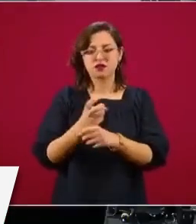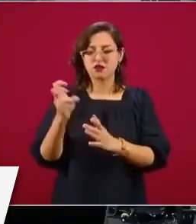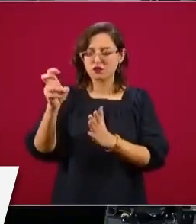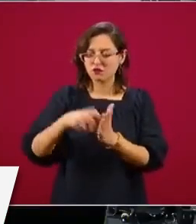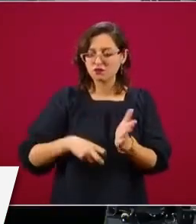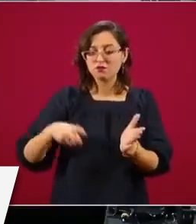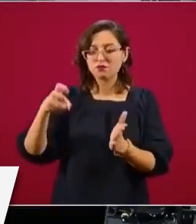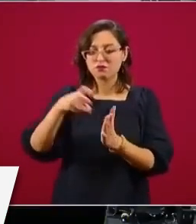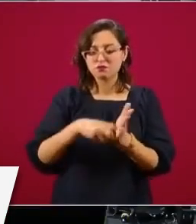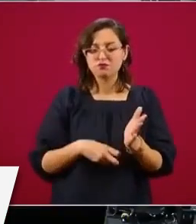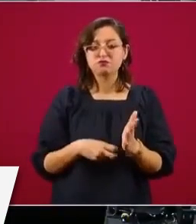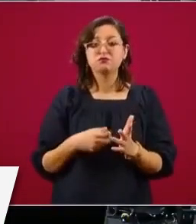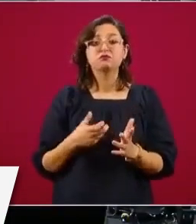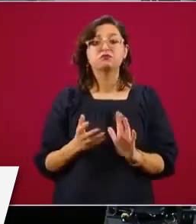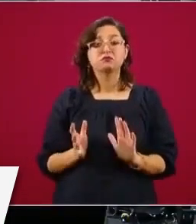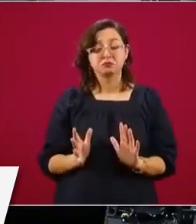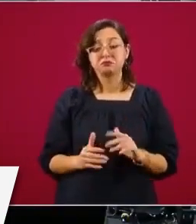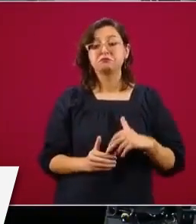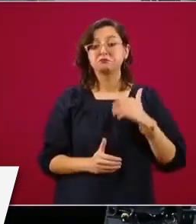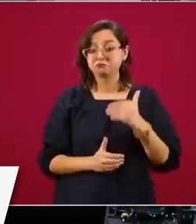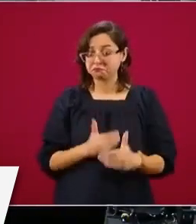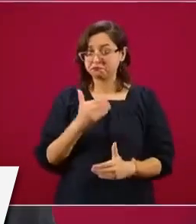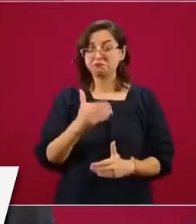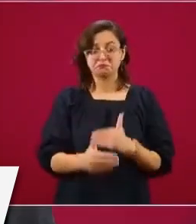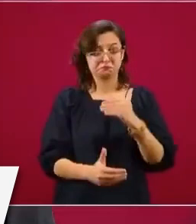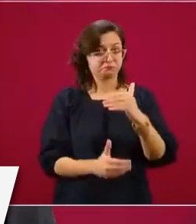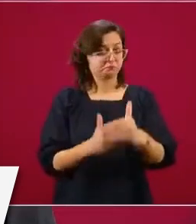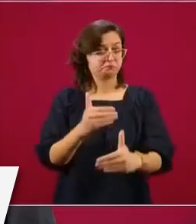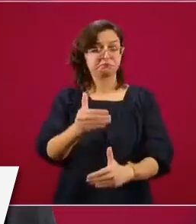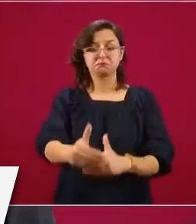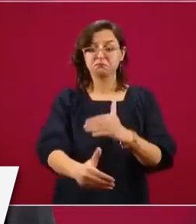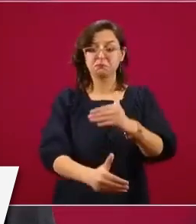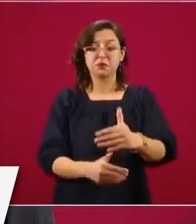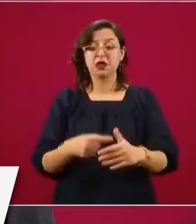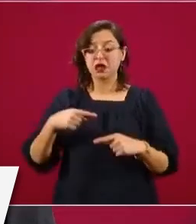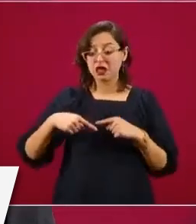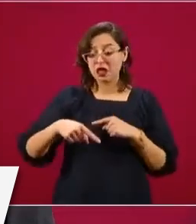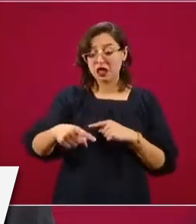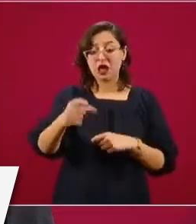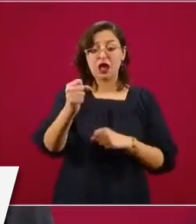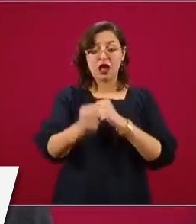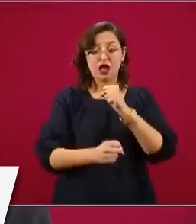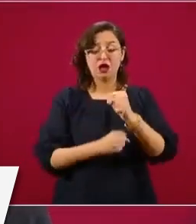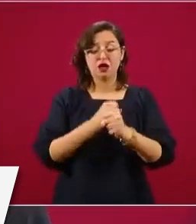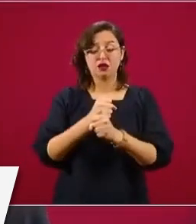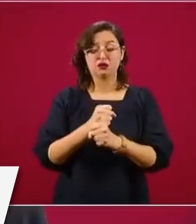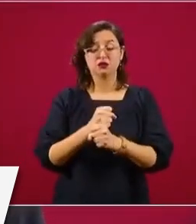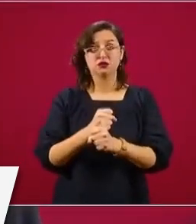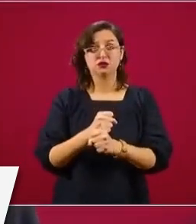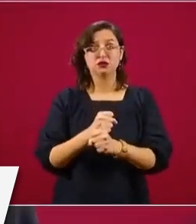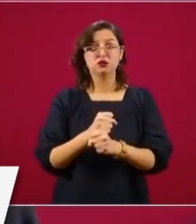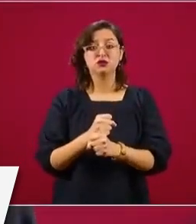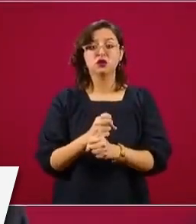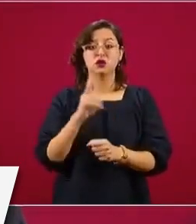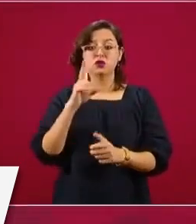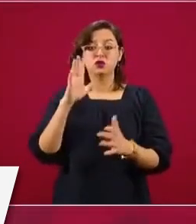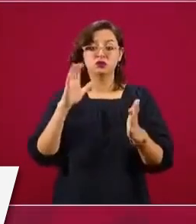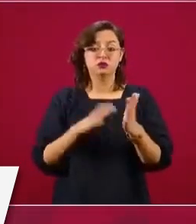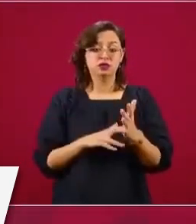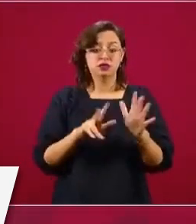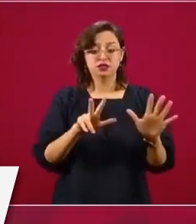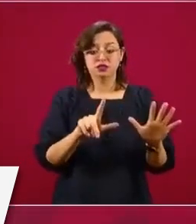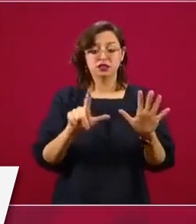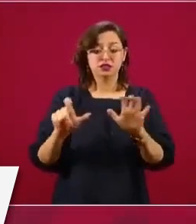y vamos muy avanzados, porque este año de las dos mil 700